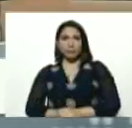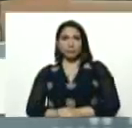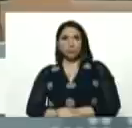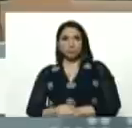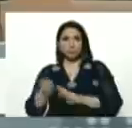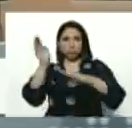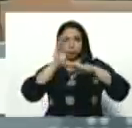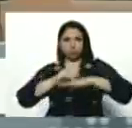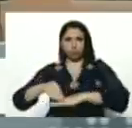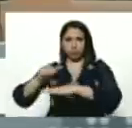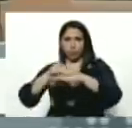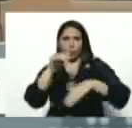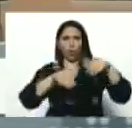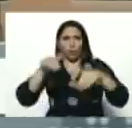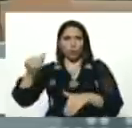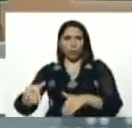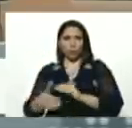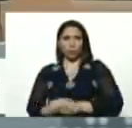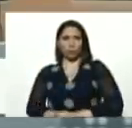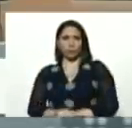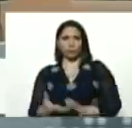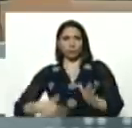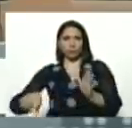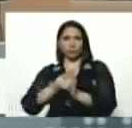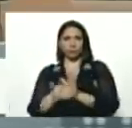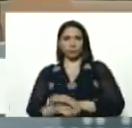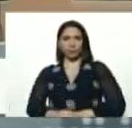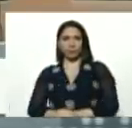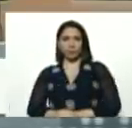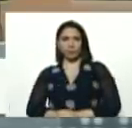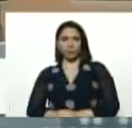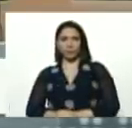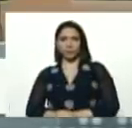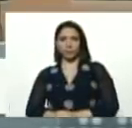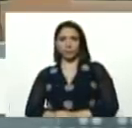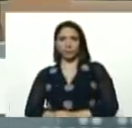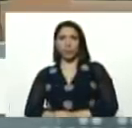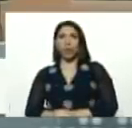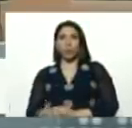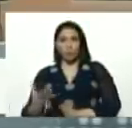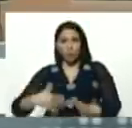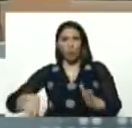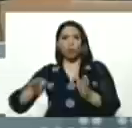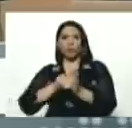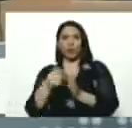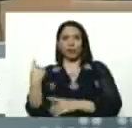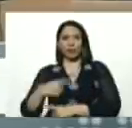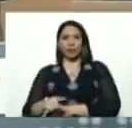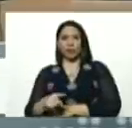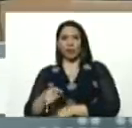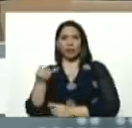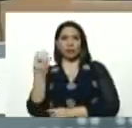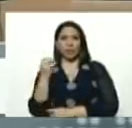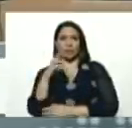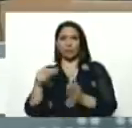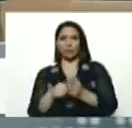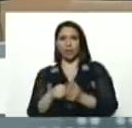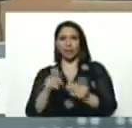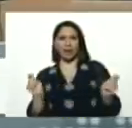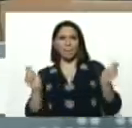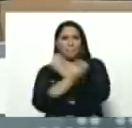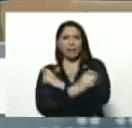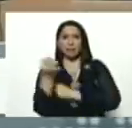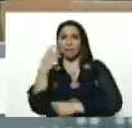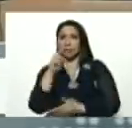votos, nuevamente, recuperar la Asamblea Nacional, cambiar la Asamblea Nacional, es la